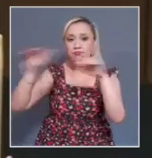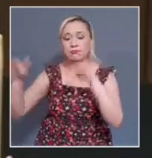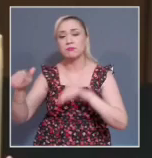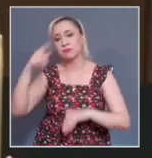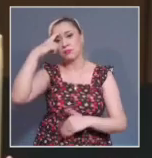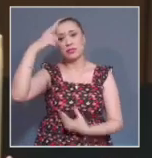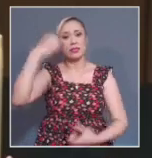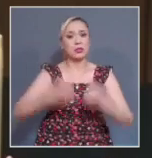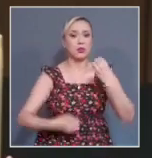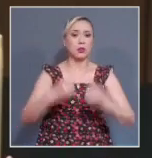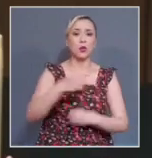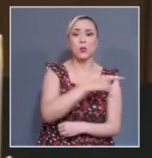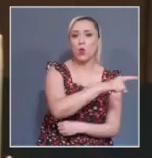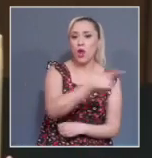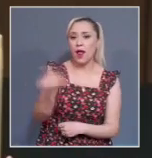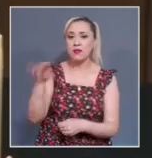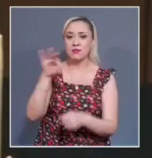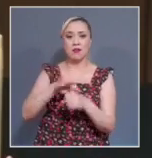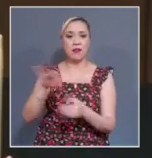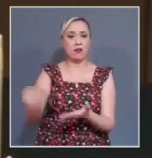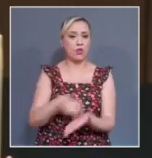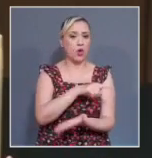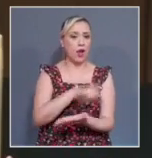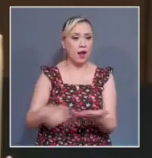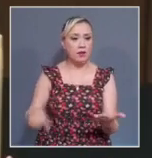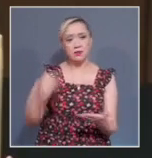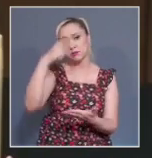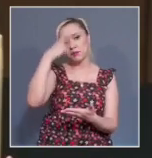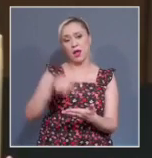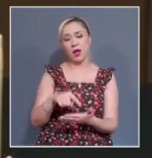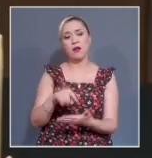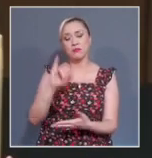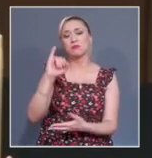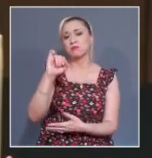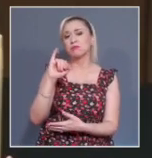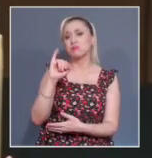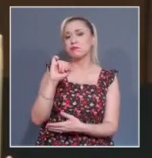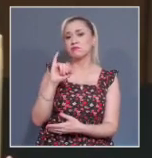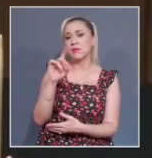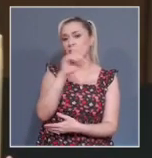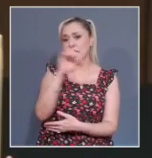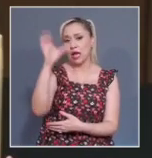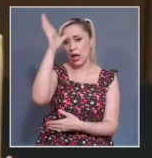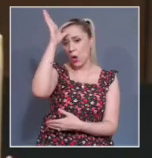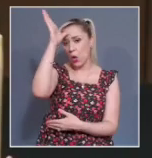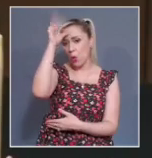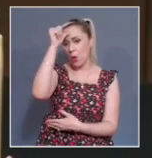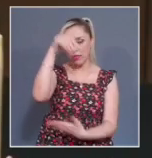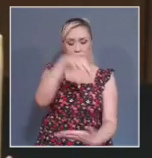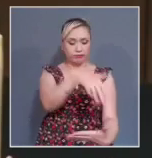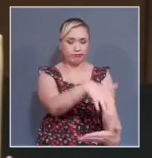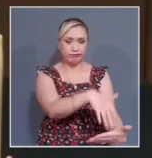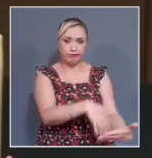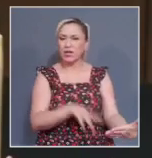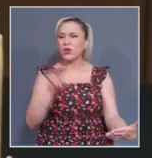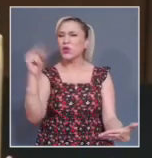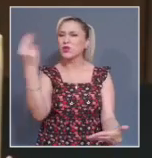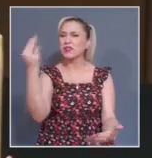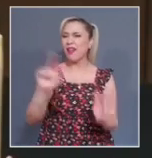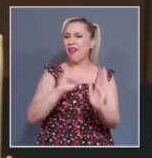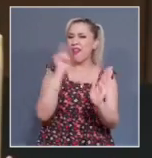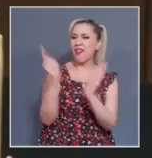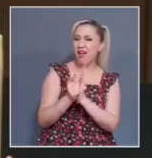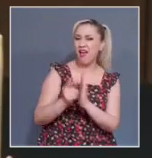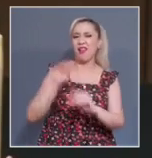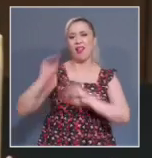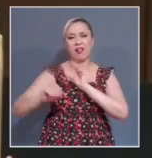electorales para que tomen a través de un acuerdo, no se requiere una ley, no se requiere nada más, que tomen